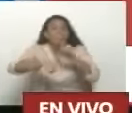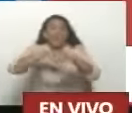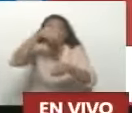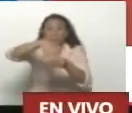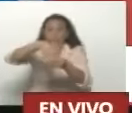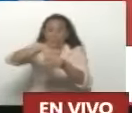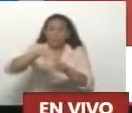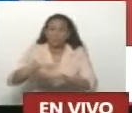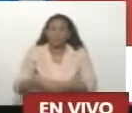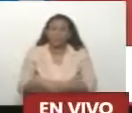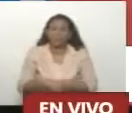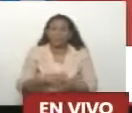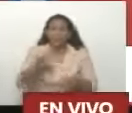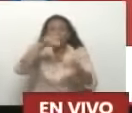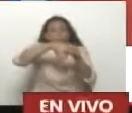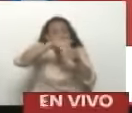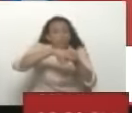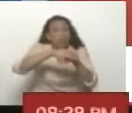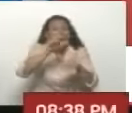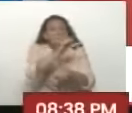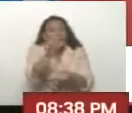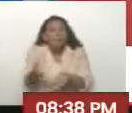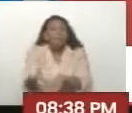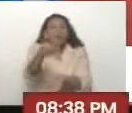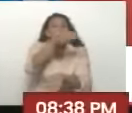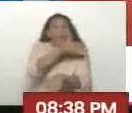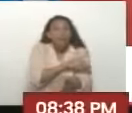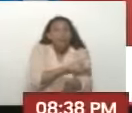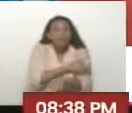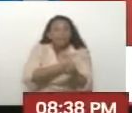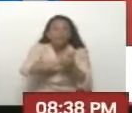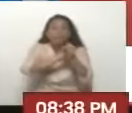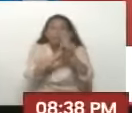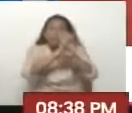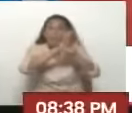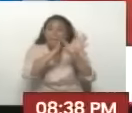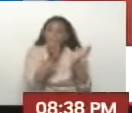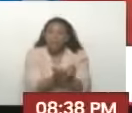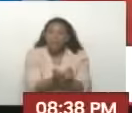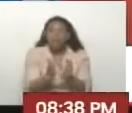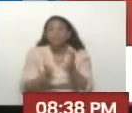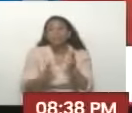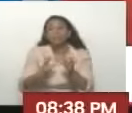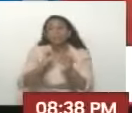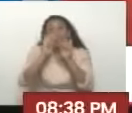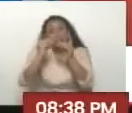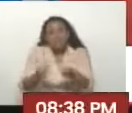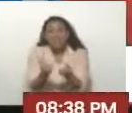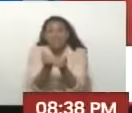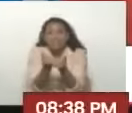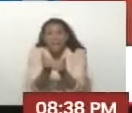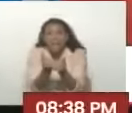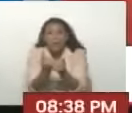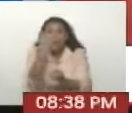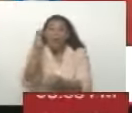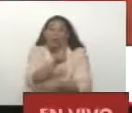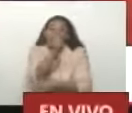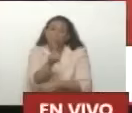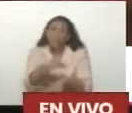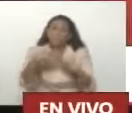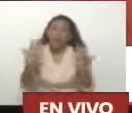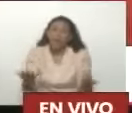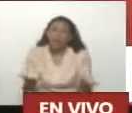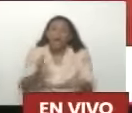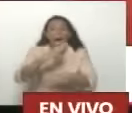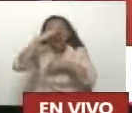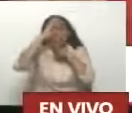Presidente El referéndum Fue pocas semanas Antes de la pandemia Y las comunas Decidieron que esos recursos Lo primero que se iba a utilizar Fue